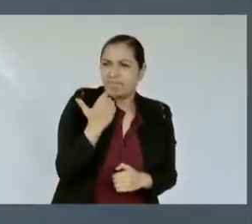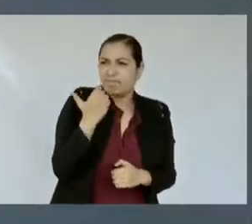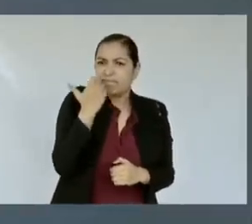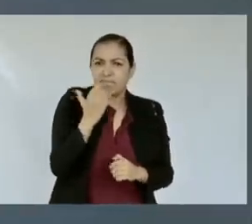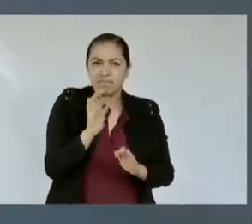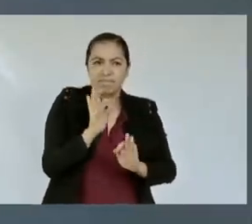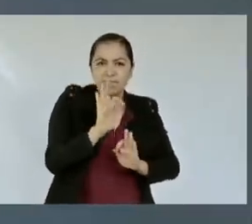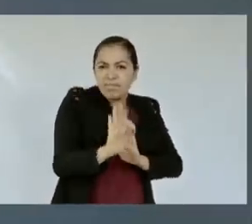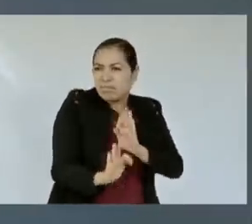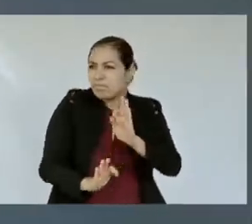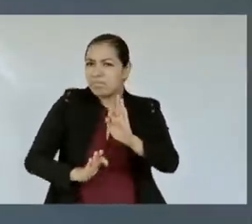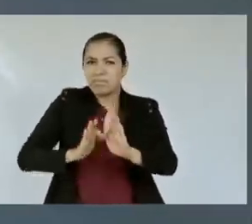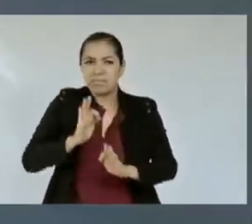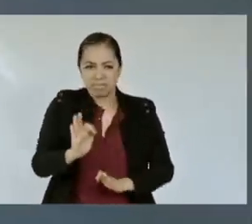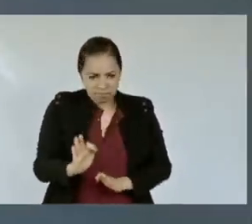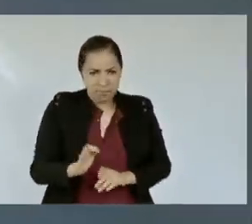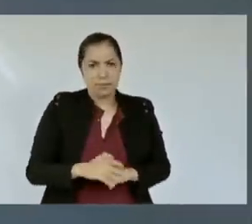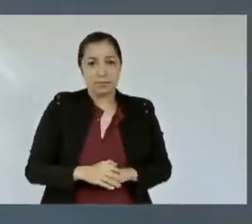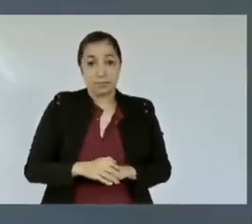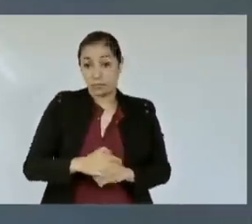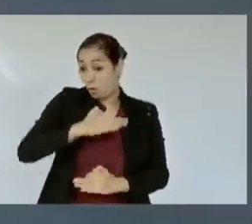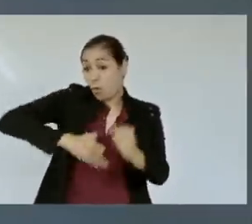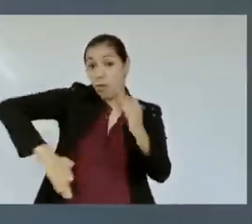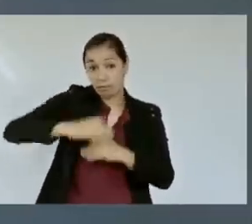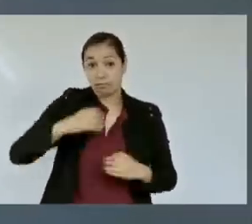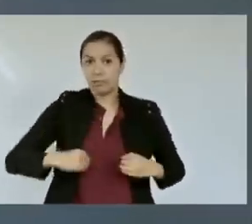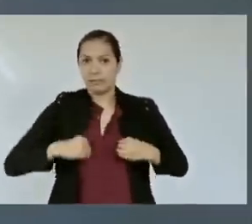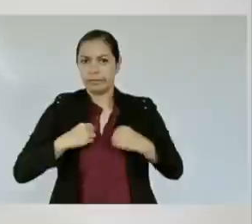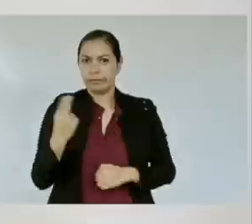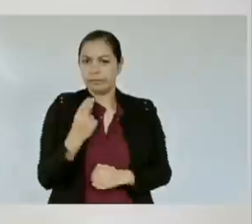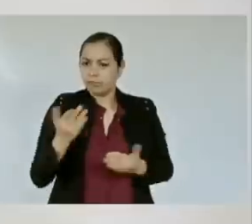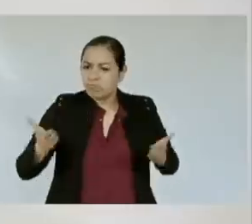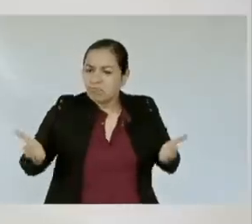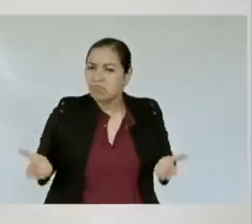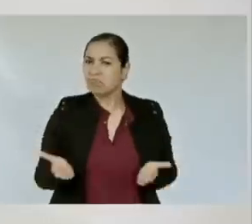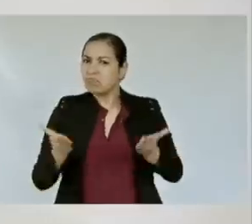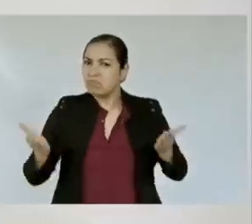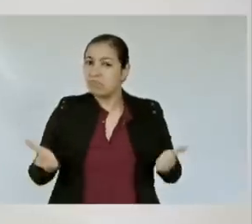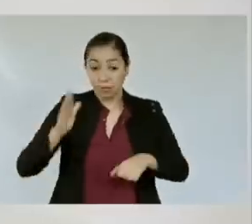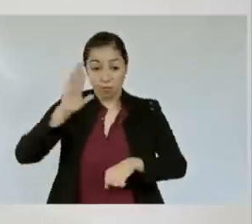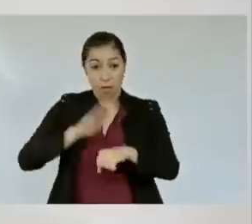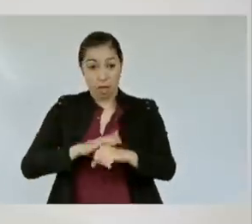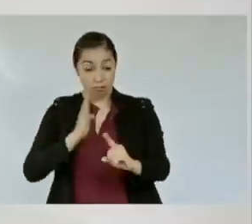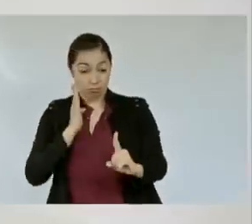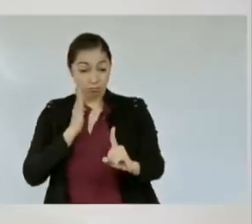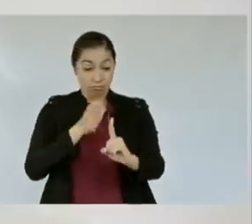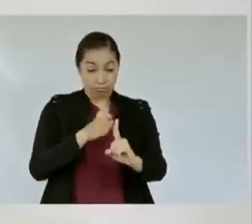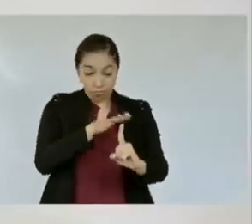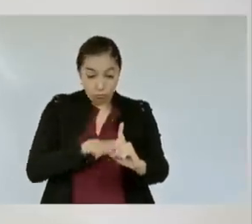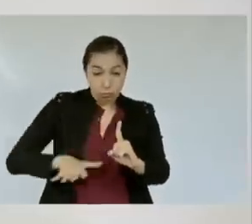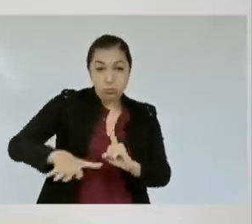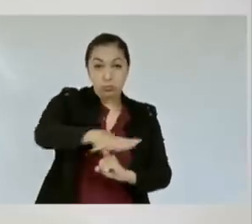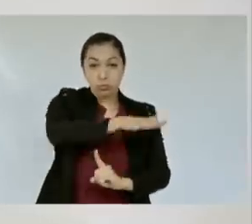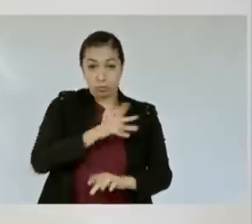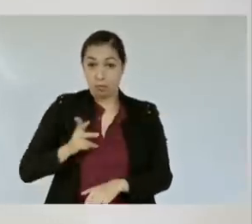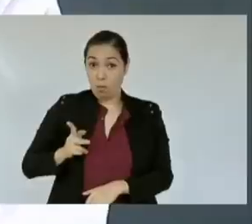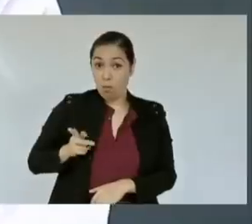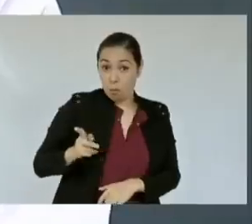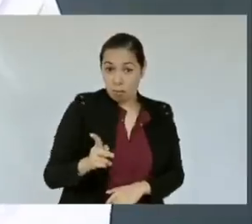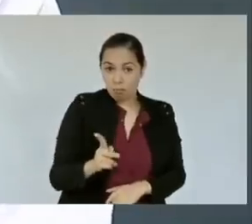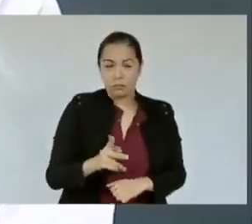necesitan ganas más para el servicio público por eso es distinta